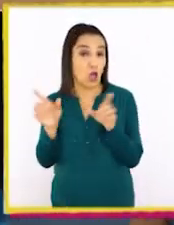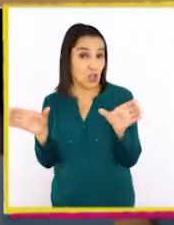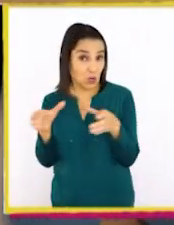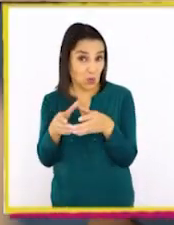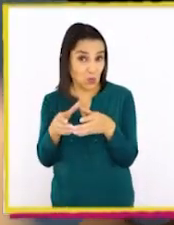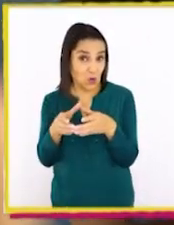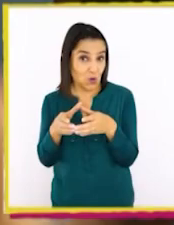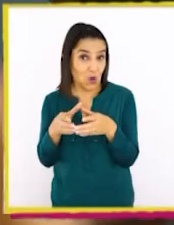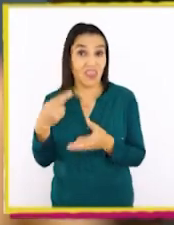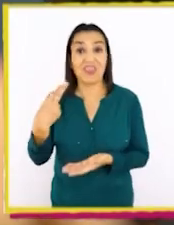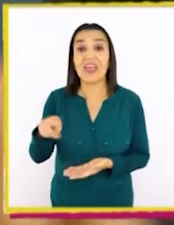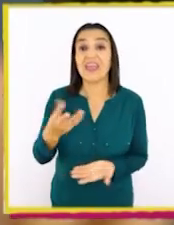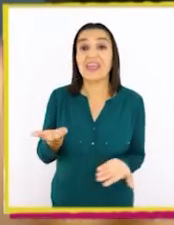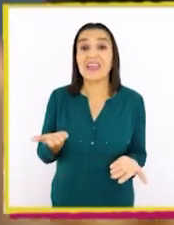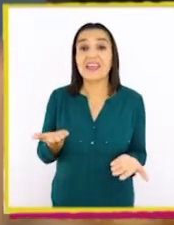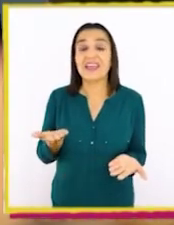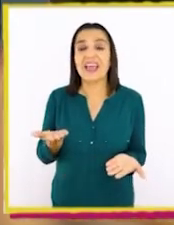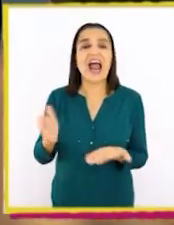otro grupo de...